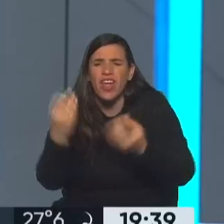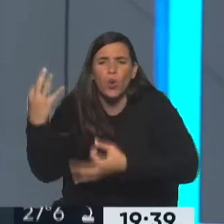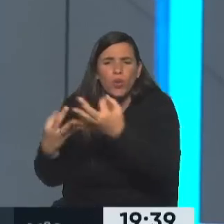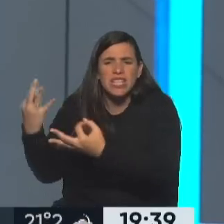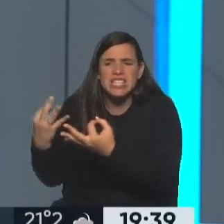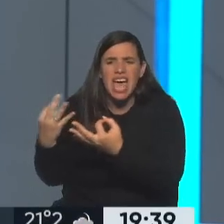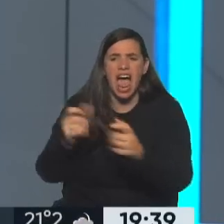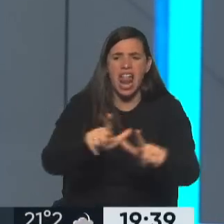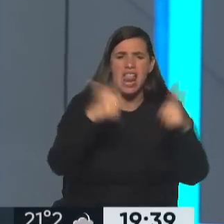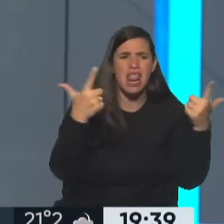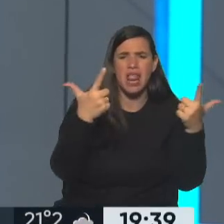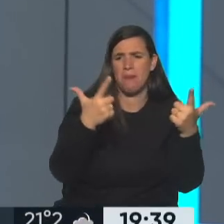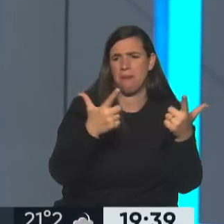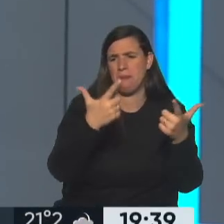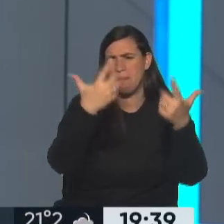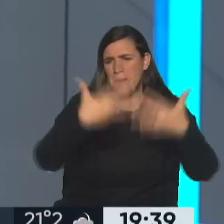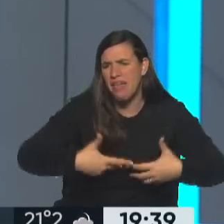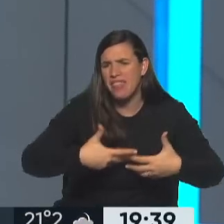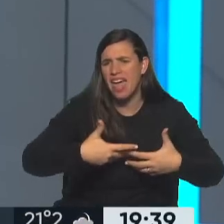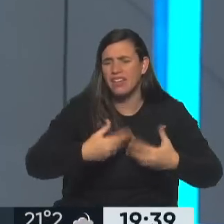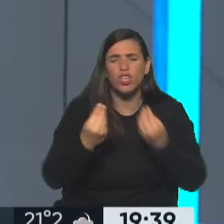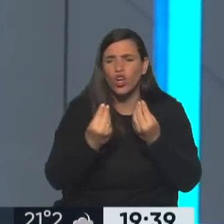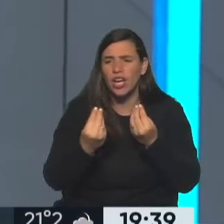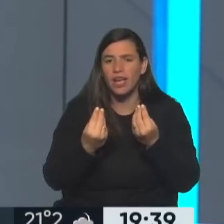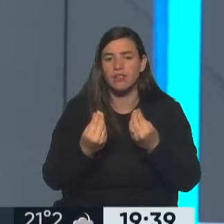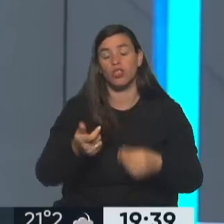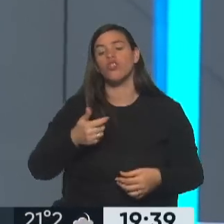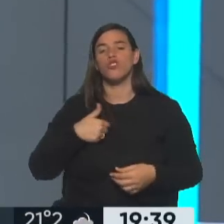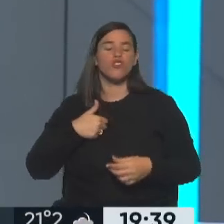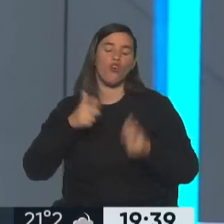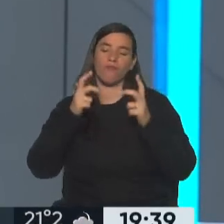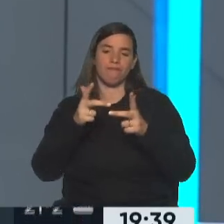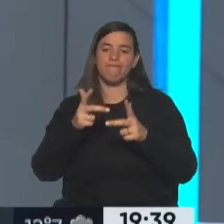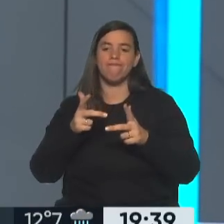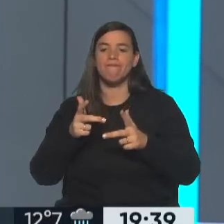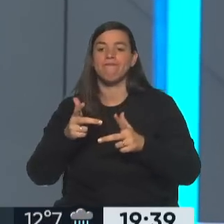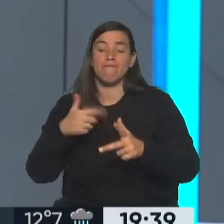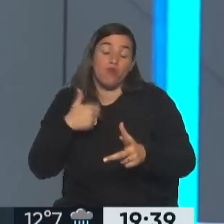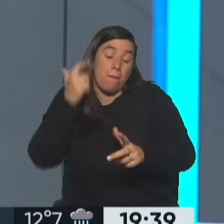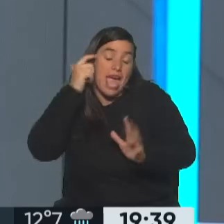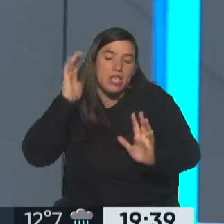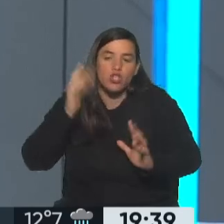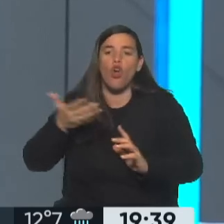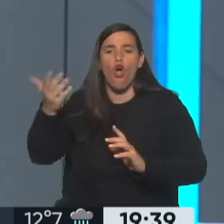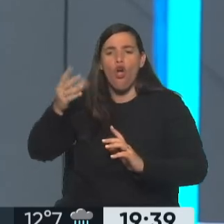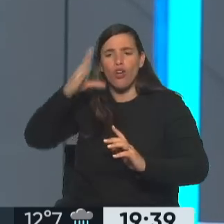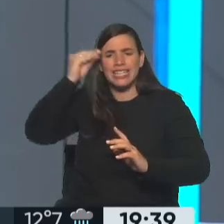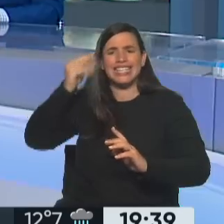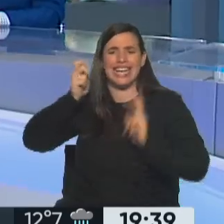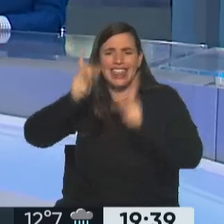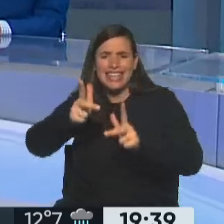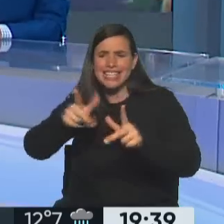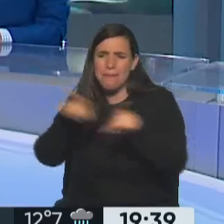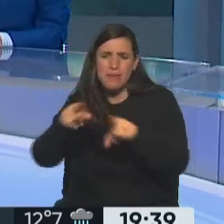está diciendo, yo esto ya se los avisé y está pasando, ¿no? Ella cuando dice, la sentencia ya estaba escrita, vimos que efectivamente estaba escrita